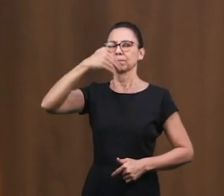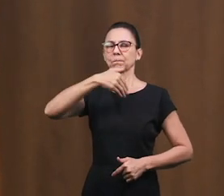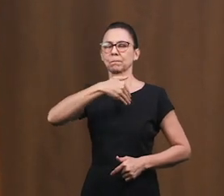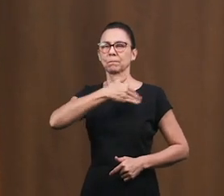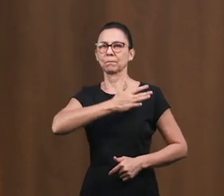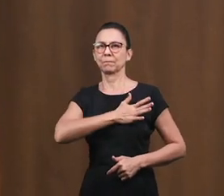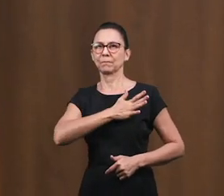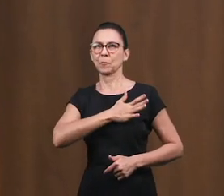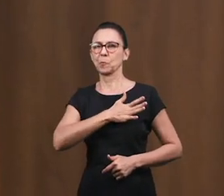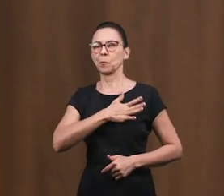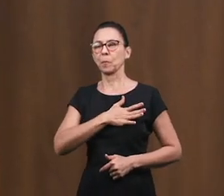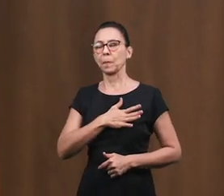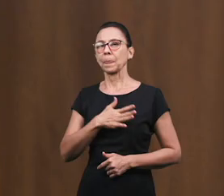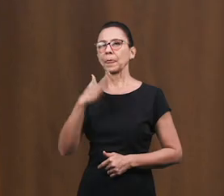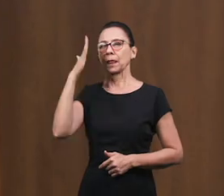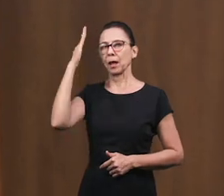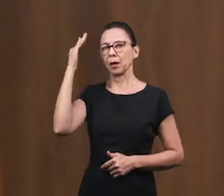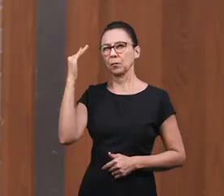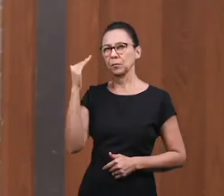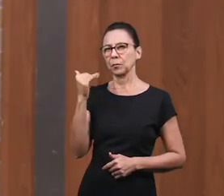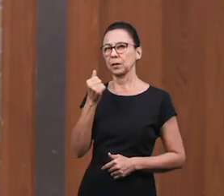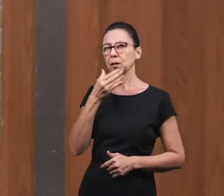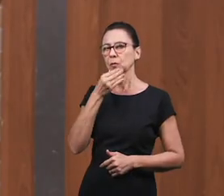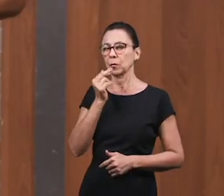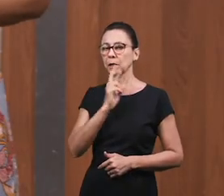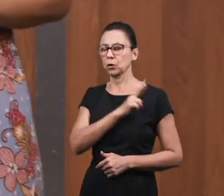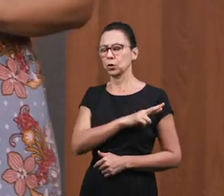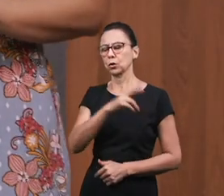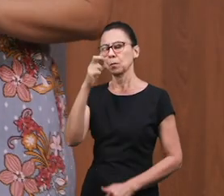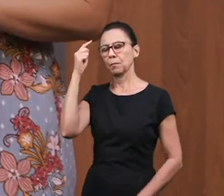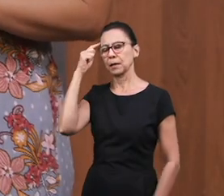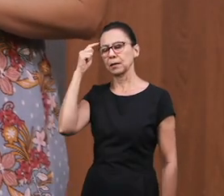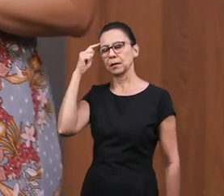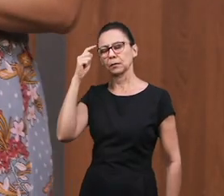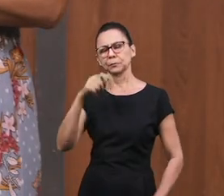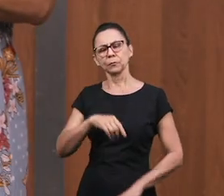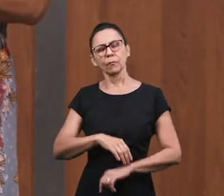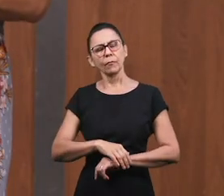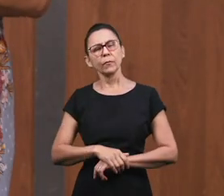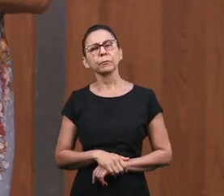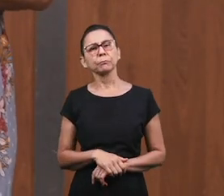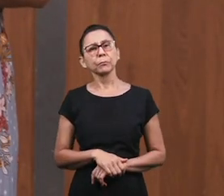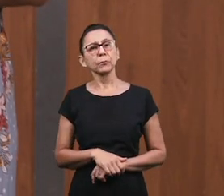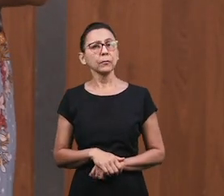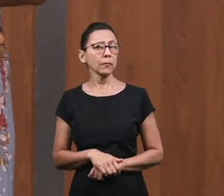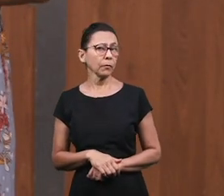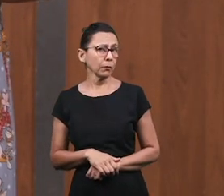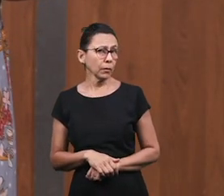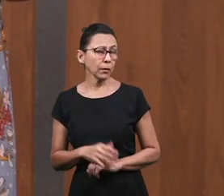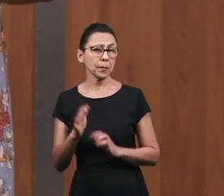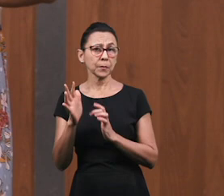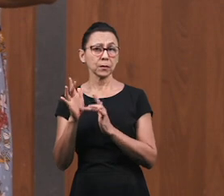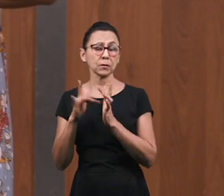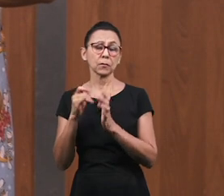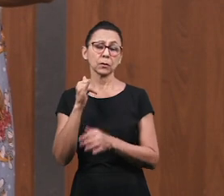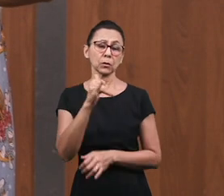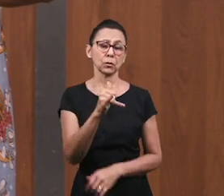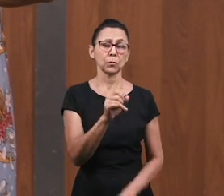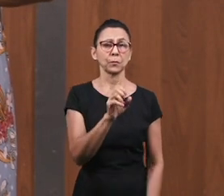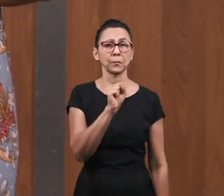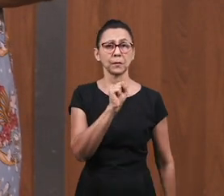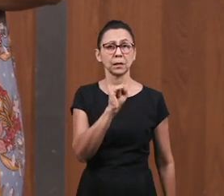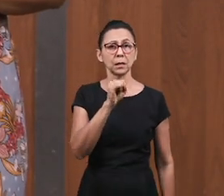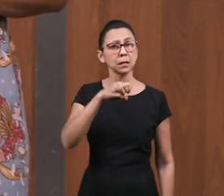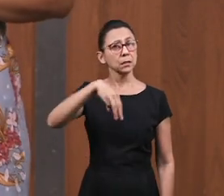pensando Y ahí Jesús habló con Simón así Simón Tengo algo para decirte